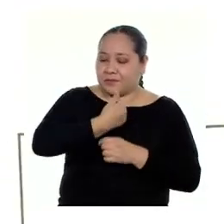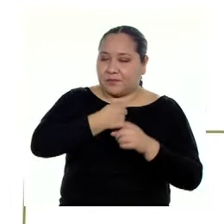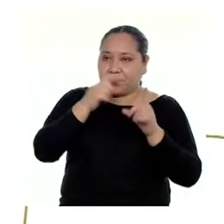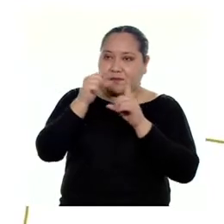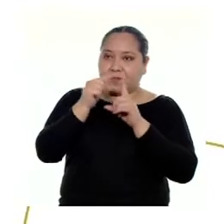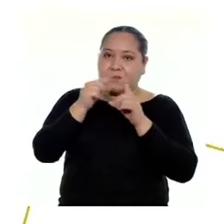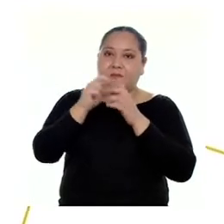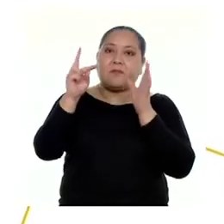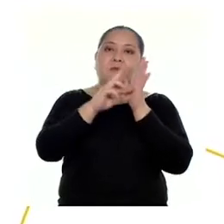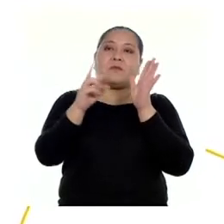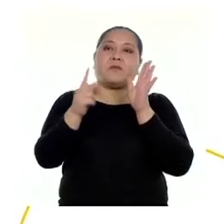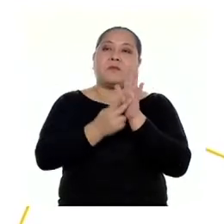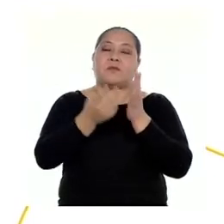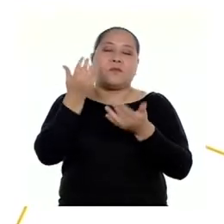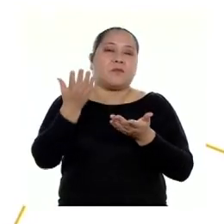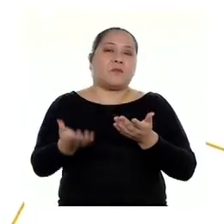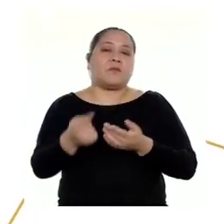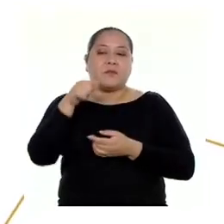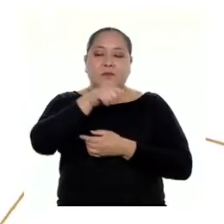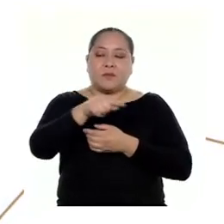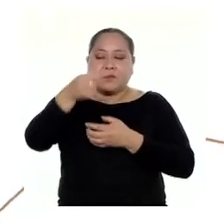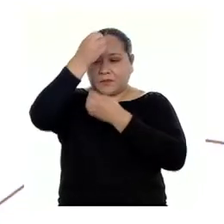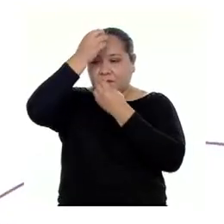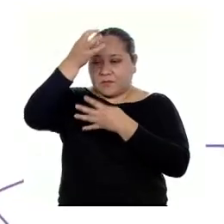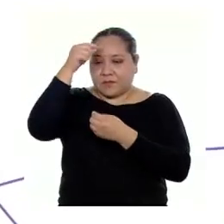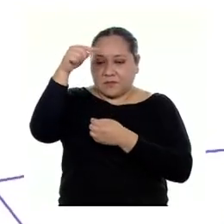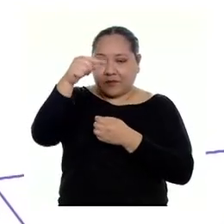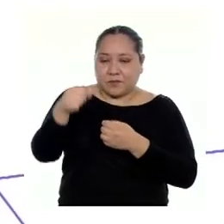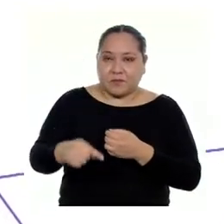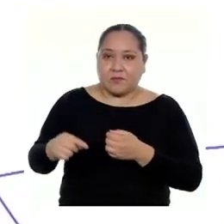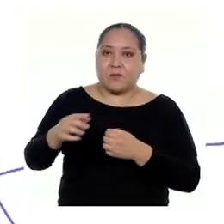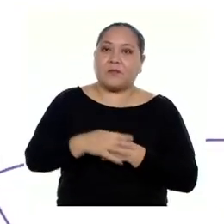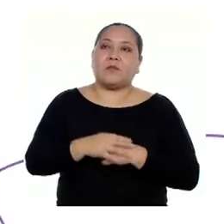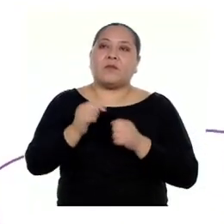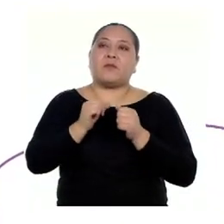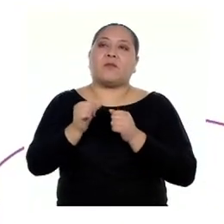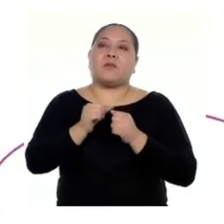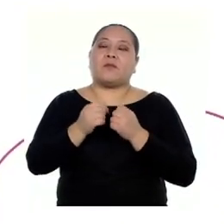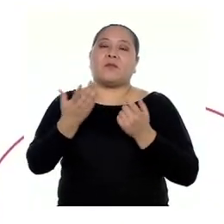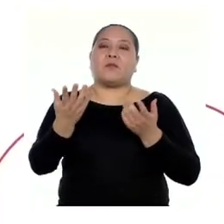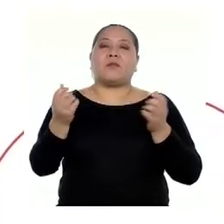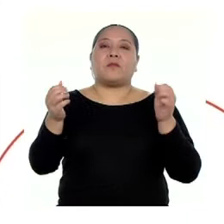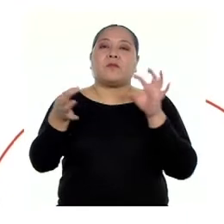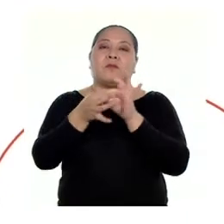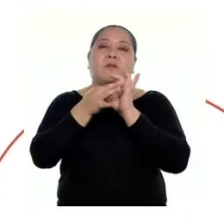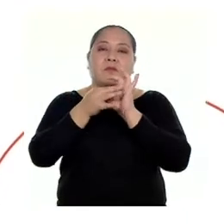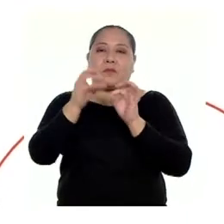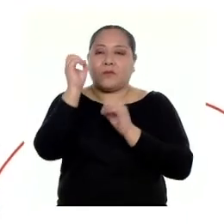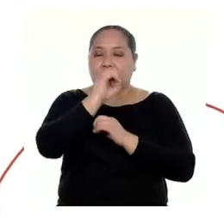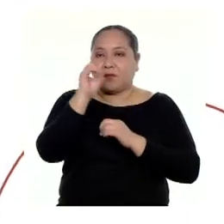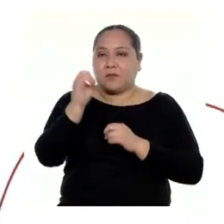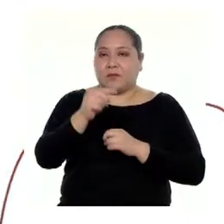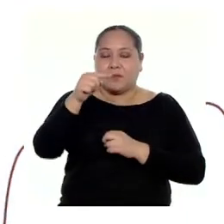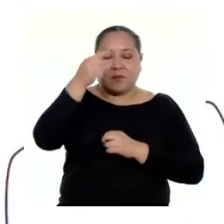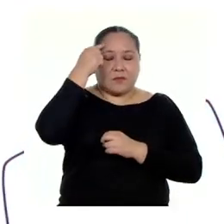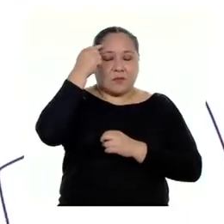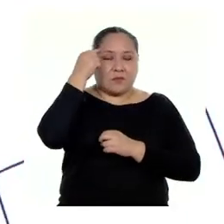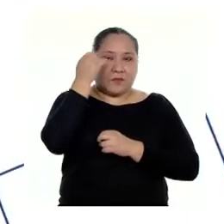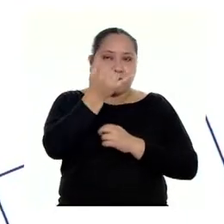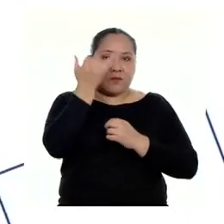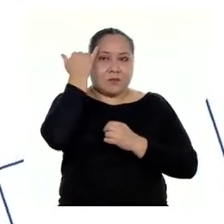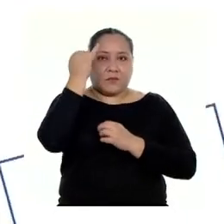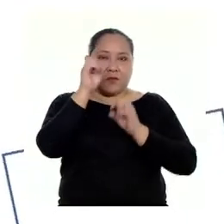palabras, qué significado tiene una información o condición de la situación referida a los porcentajes. Creo que este criterio es